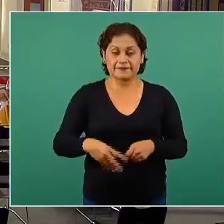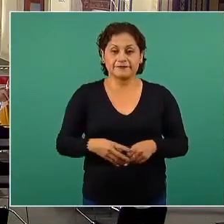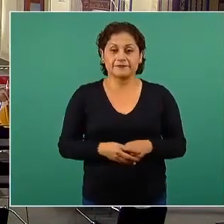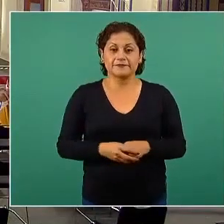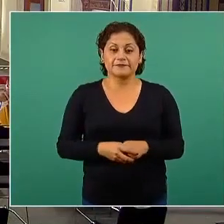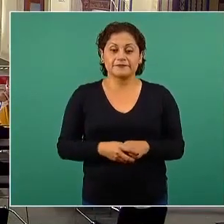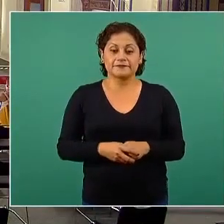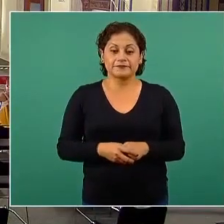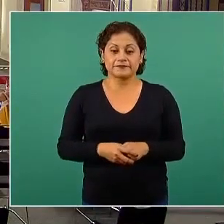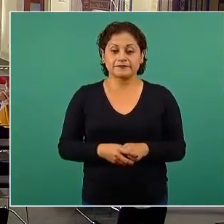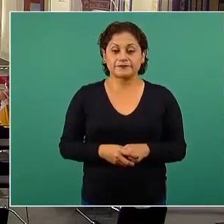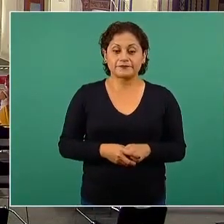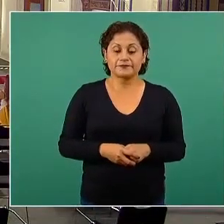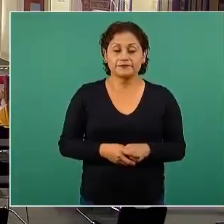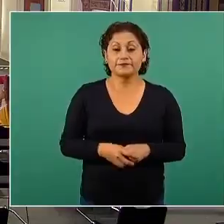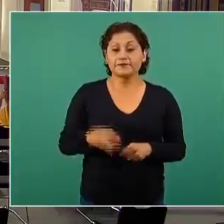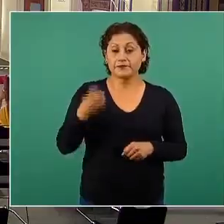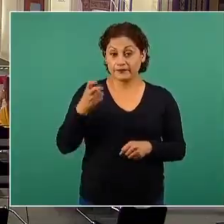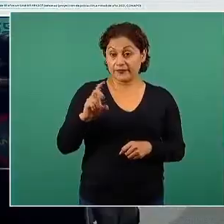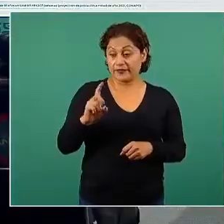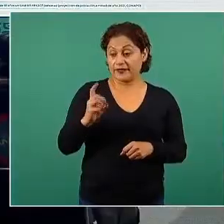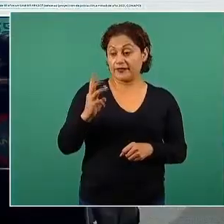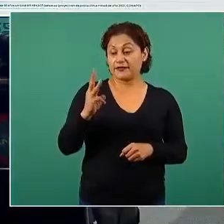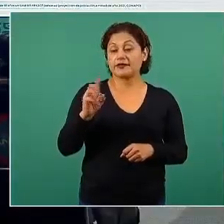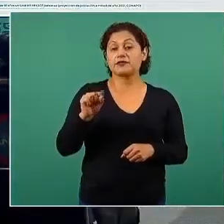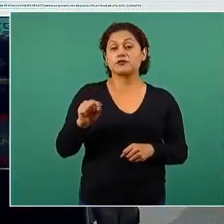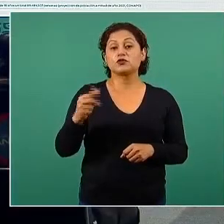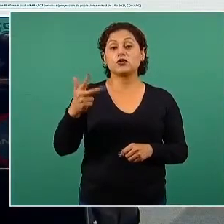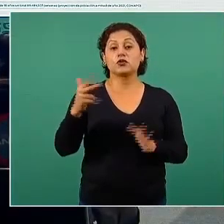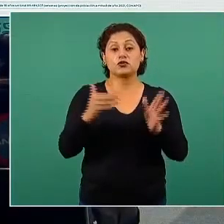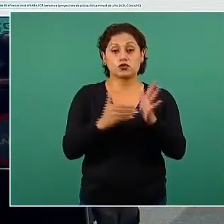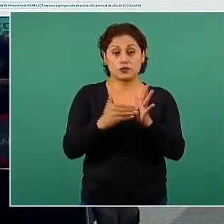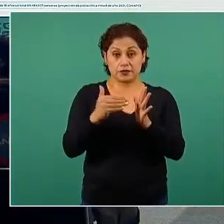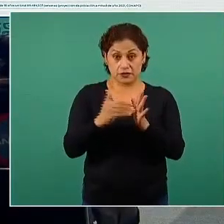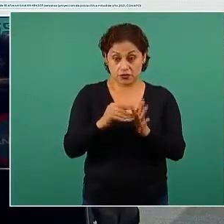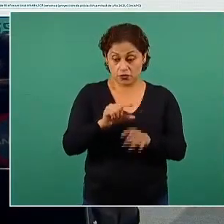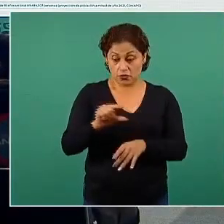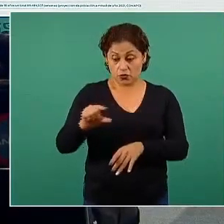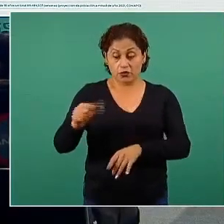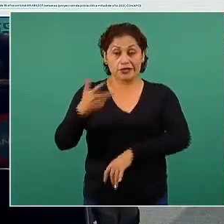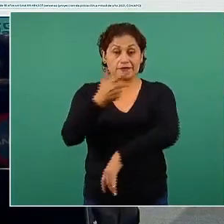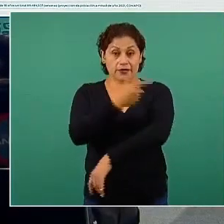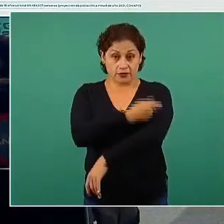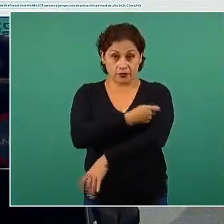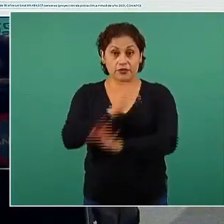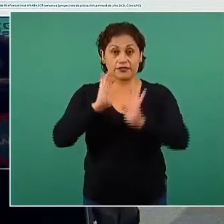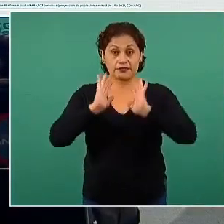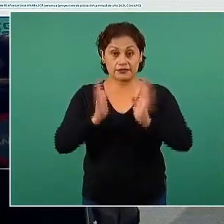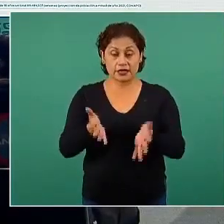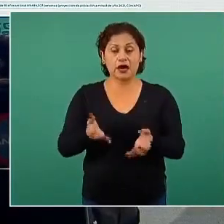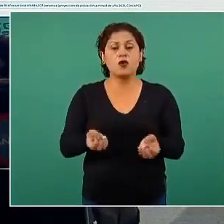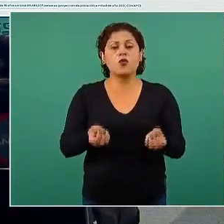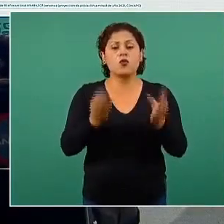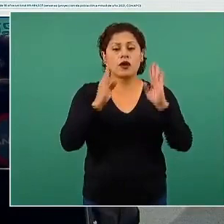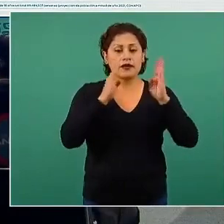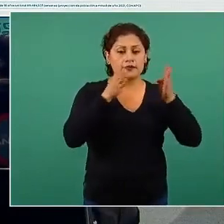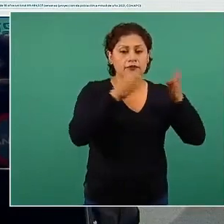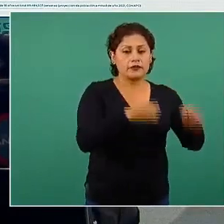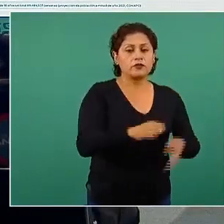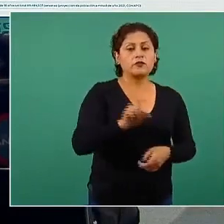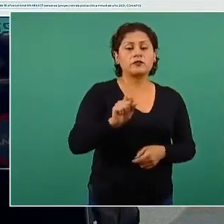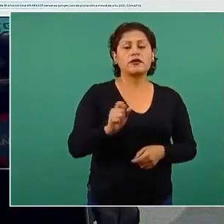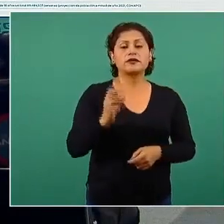Esas 33.8 millones de vacunas, de dosis, se han aplicado a un total de 23 millones